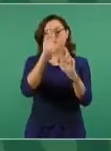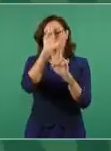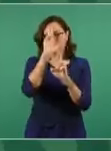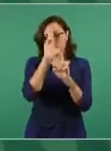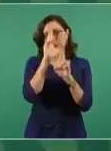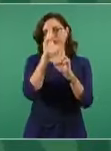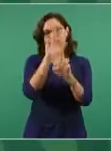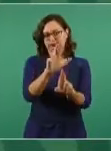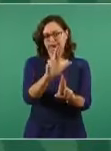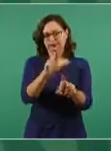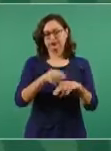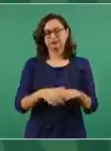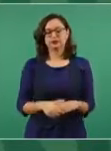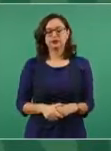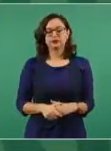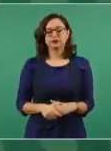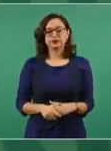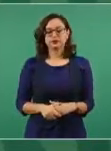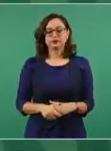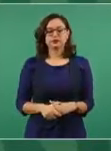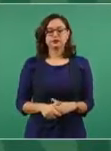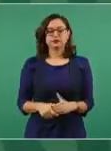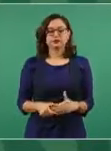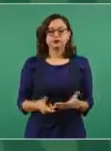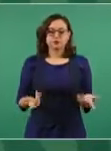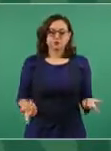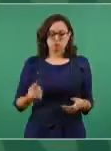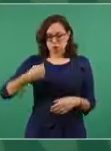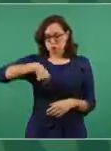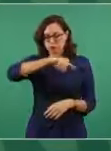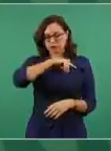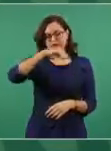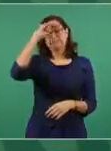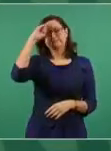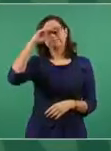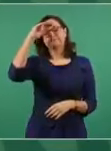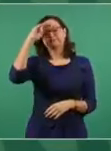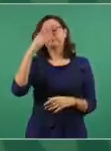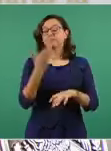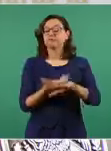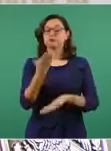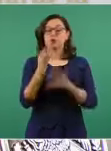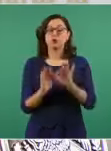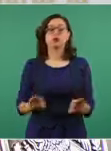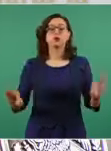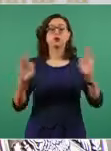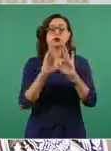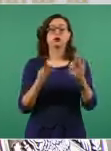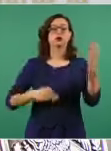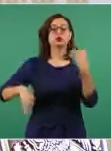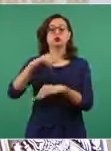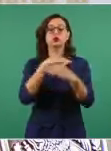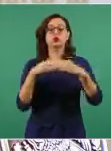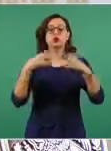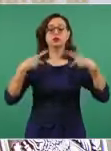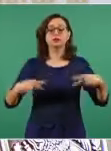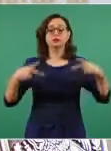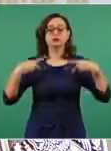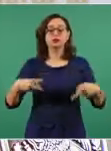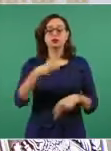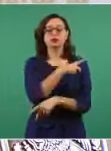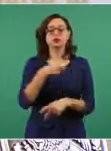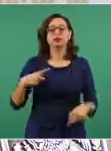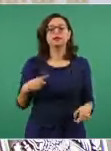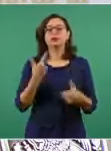que se deben de garantizar las libertades y que no debe de haber represión